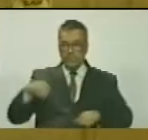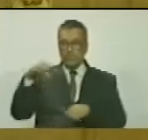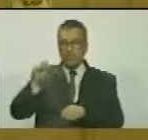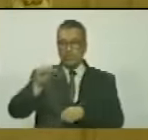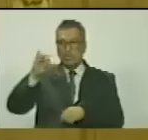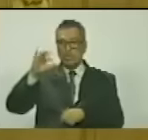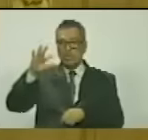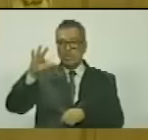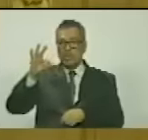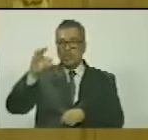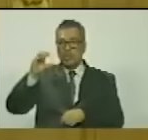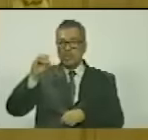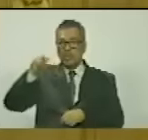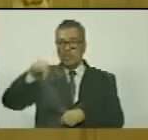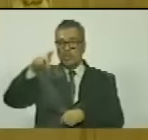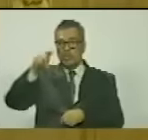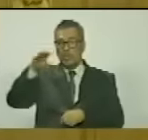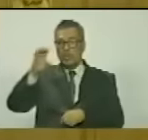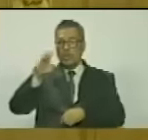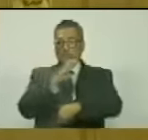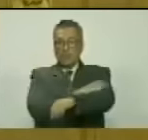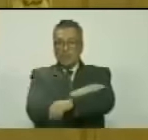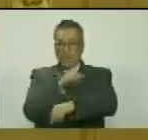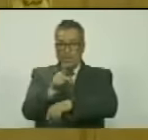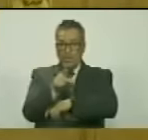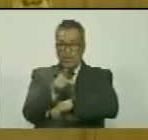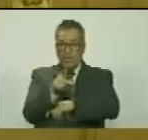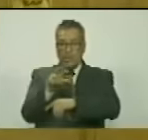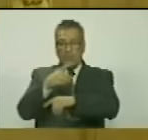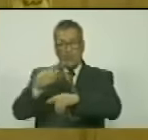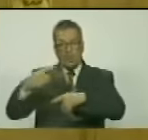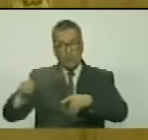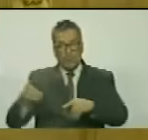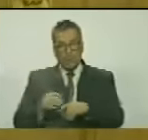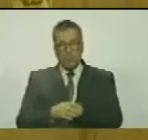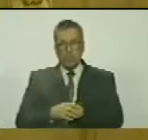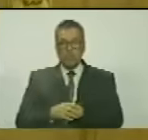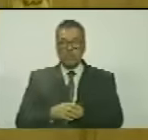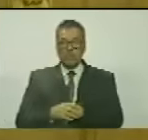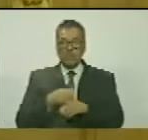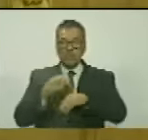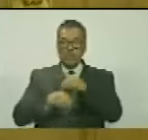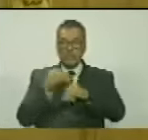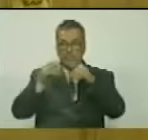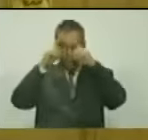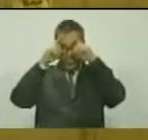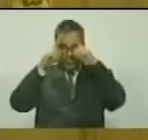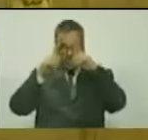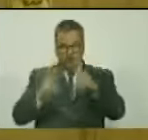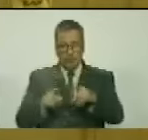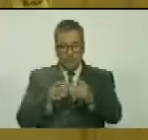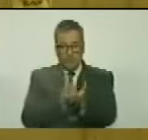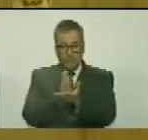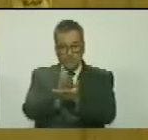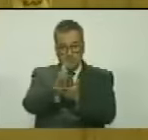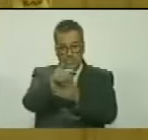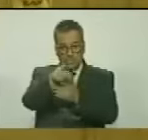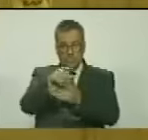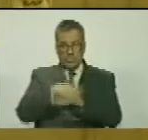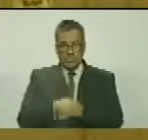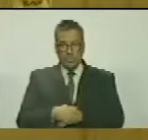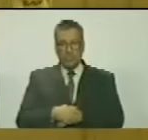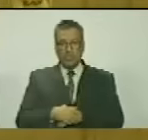Como oposición democrática que ha decidido seguir adelante